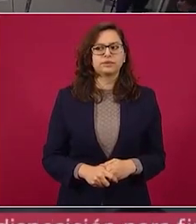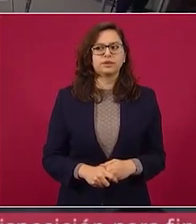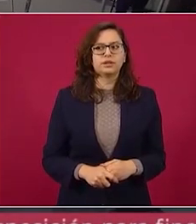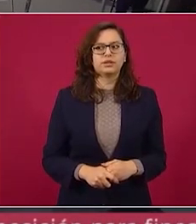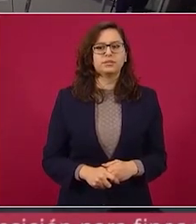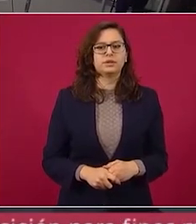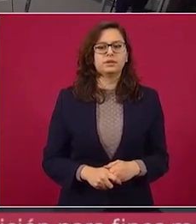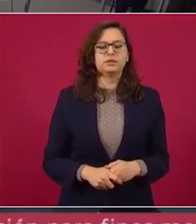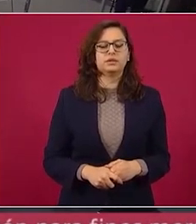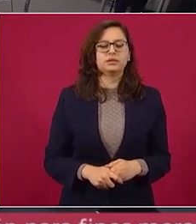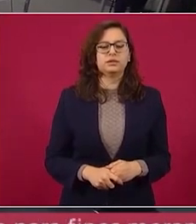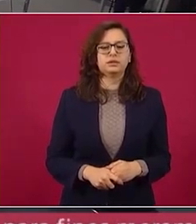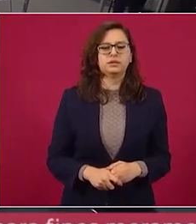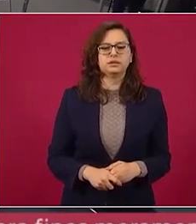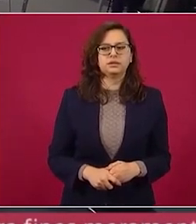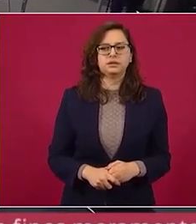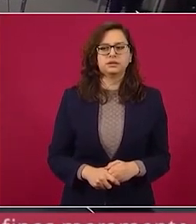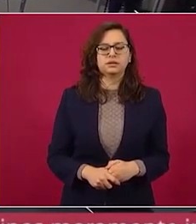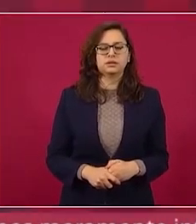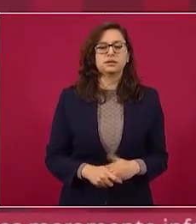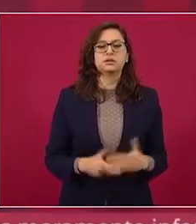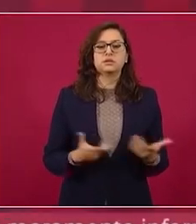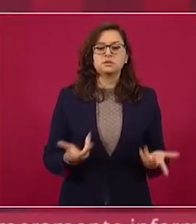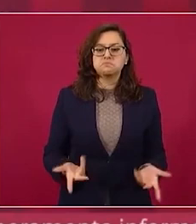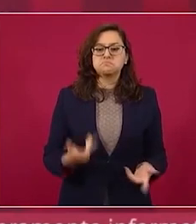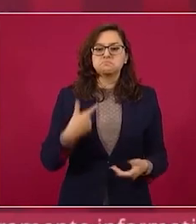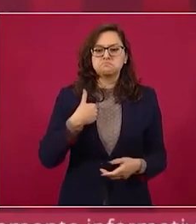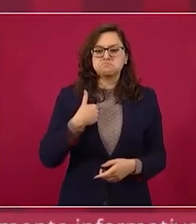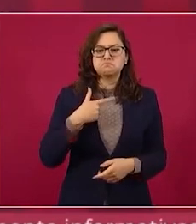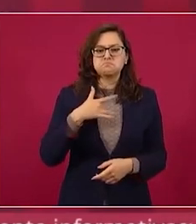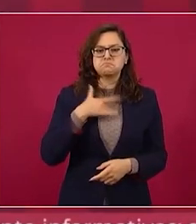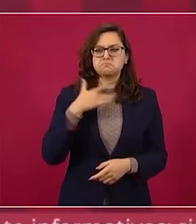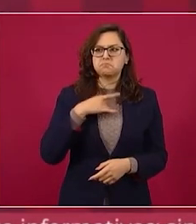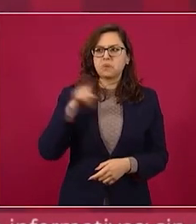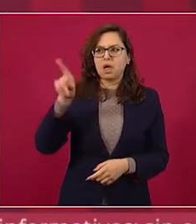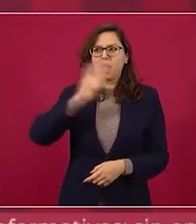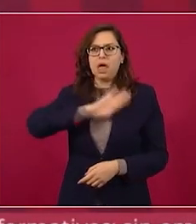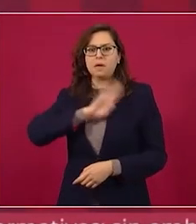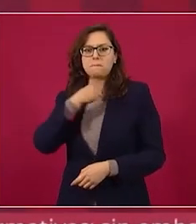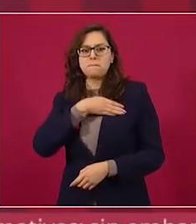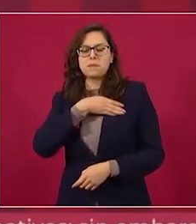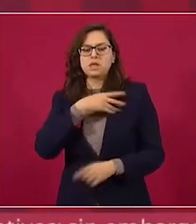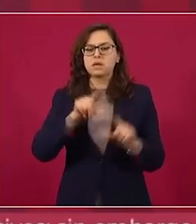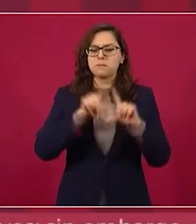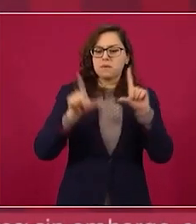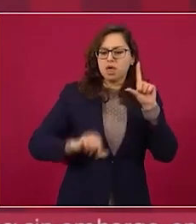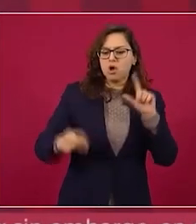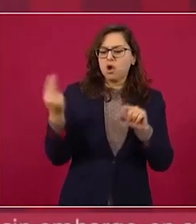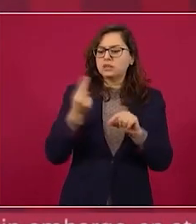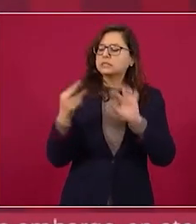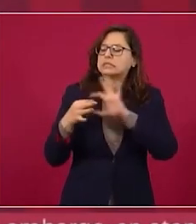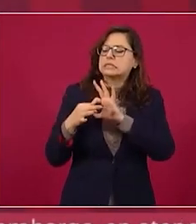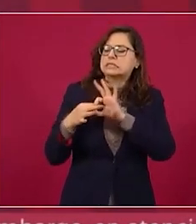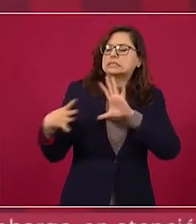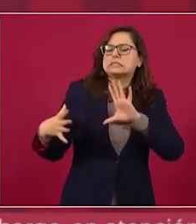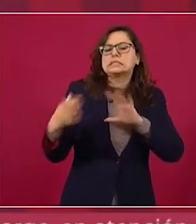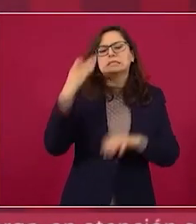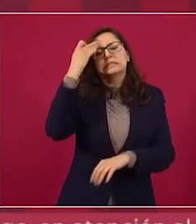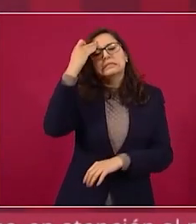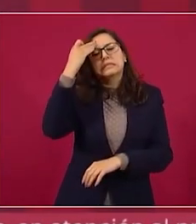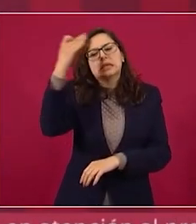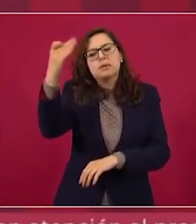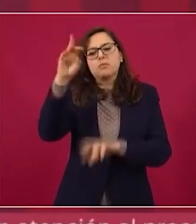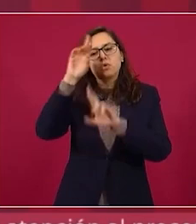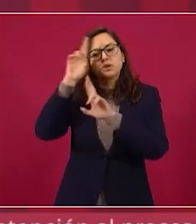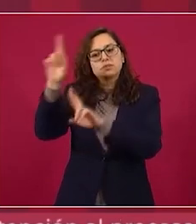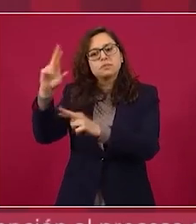vamos a darnos tiempo para respetarnos este y que no nos vean